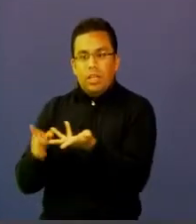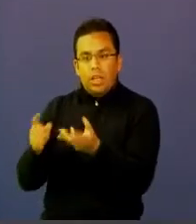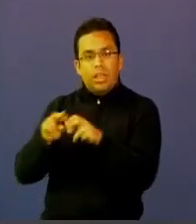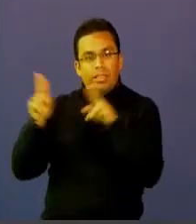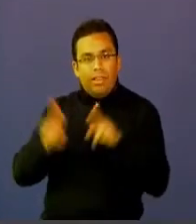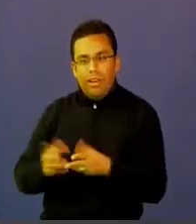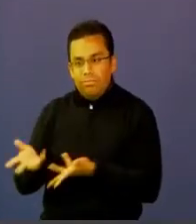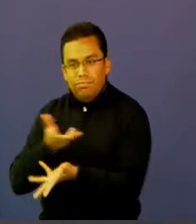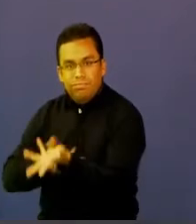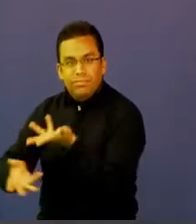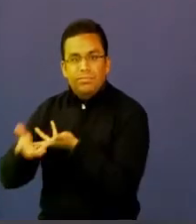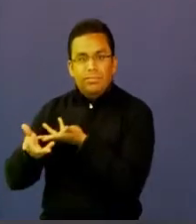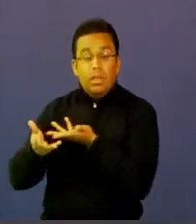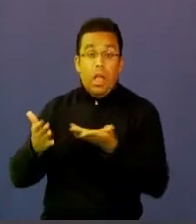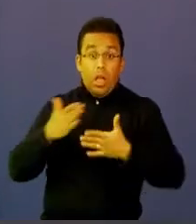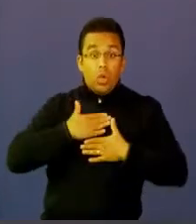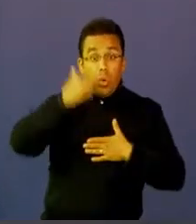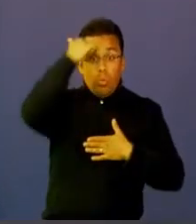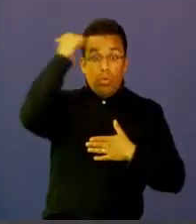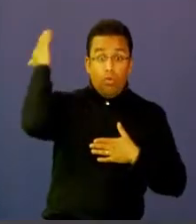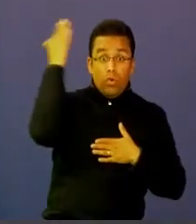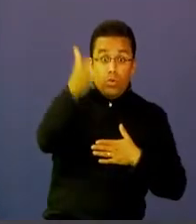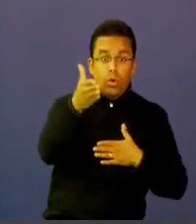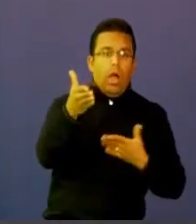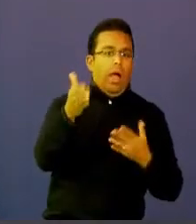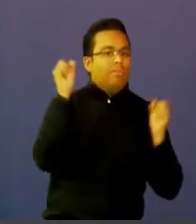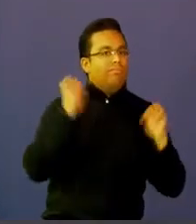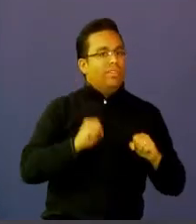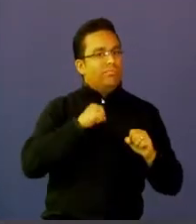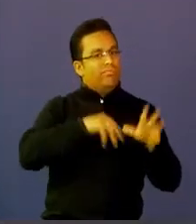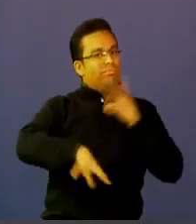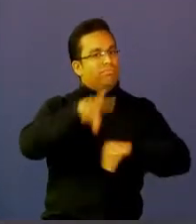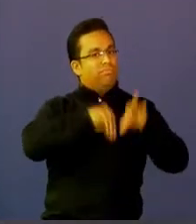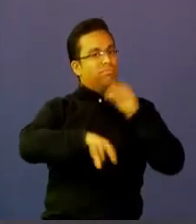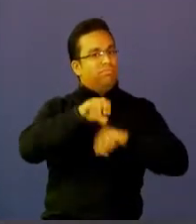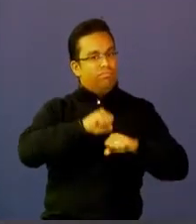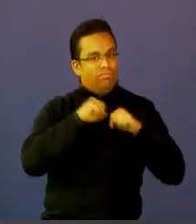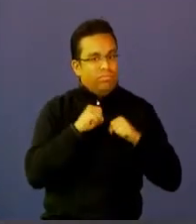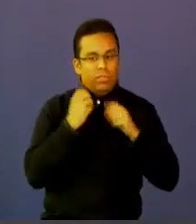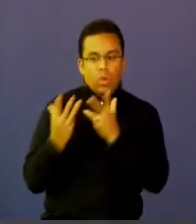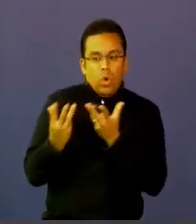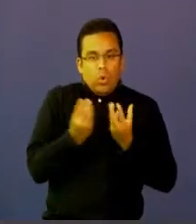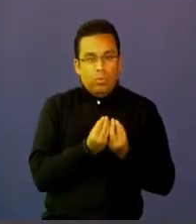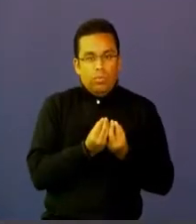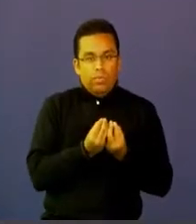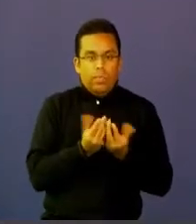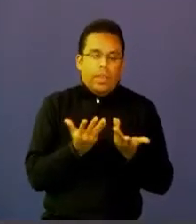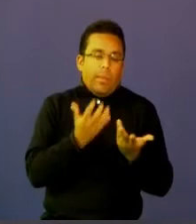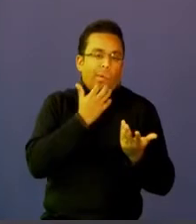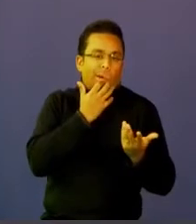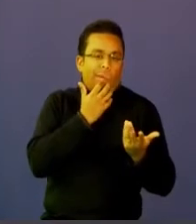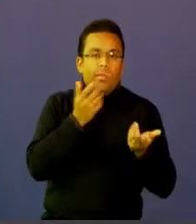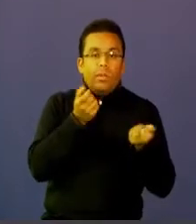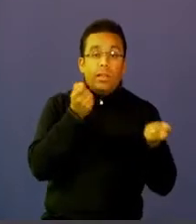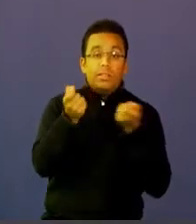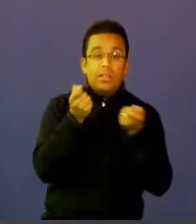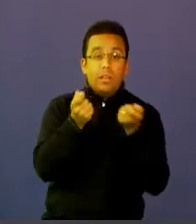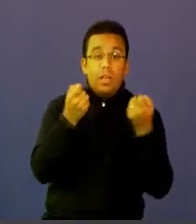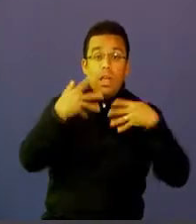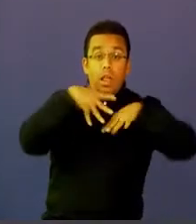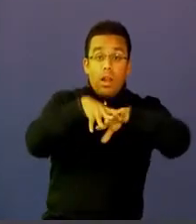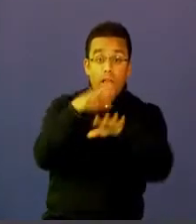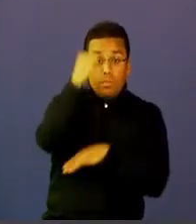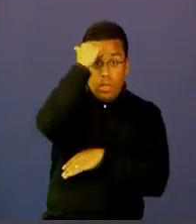éxito del profesor del futuro es poder aprender a trabajar en equipo. Una estrategia como Red Maestros que es una estrategia que en Colombia